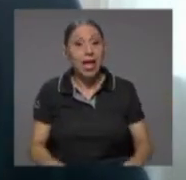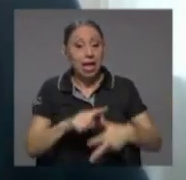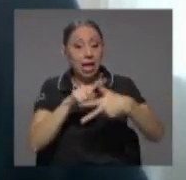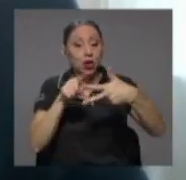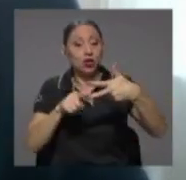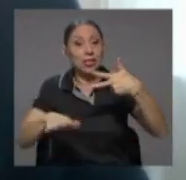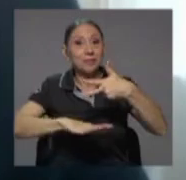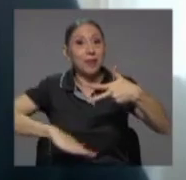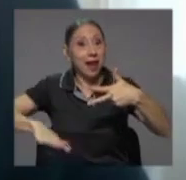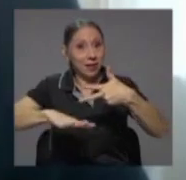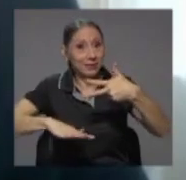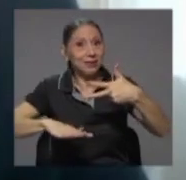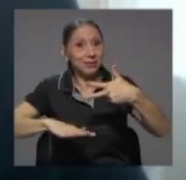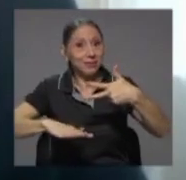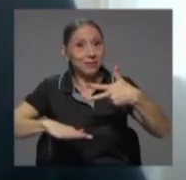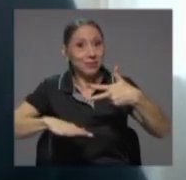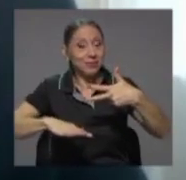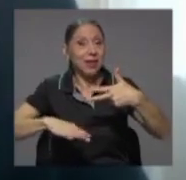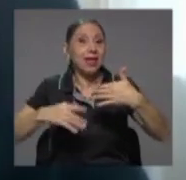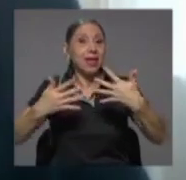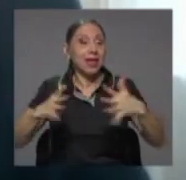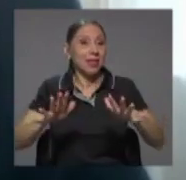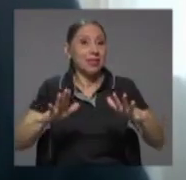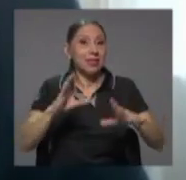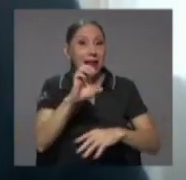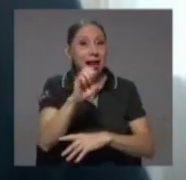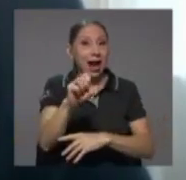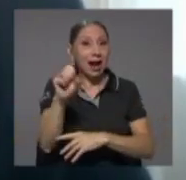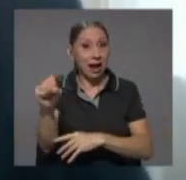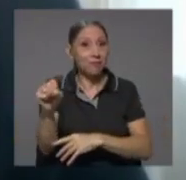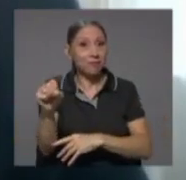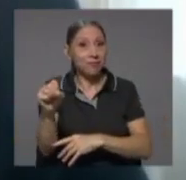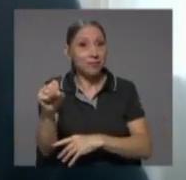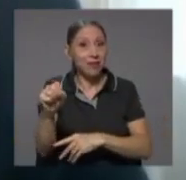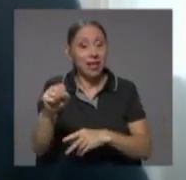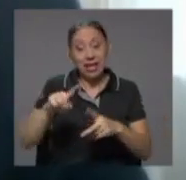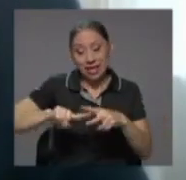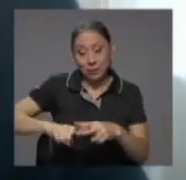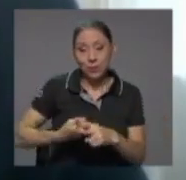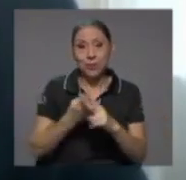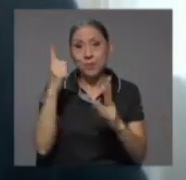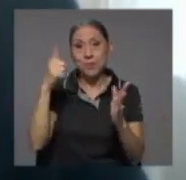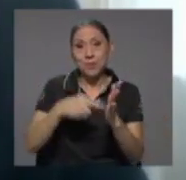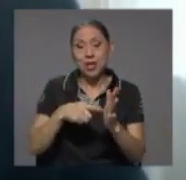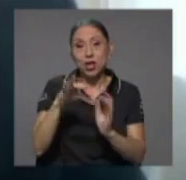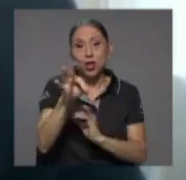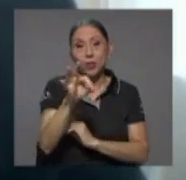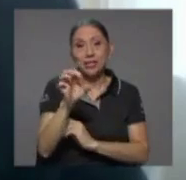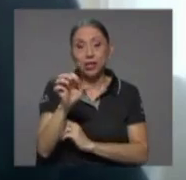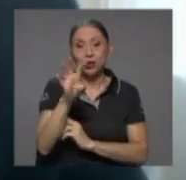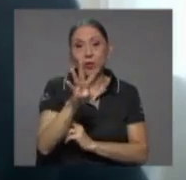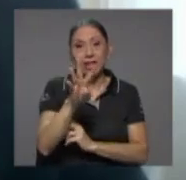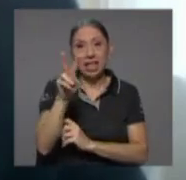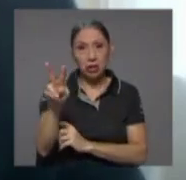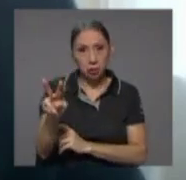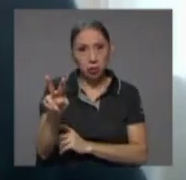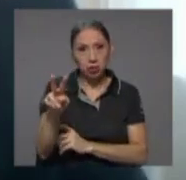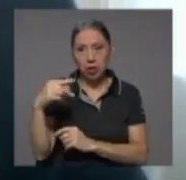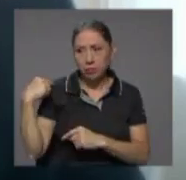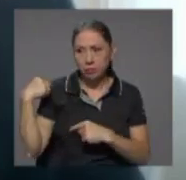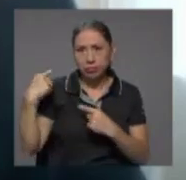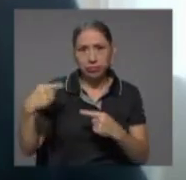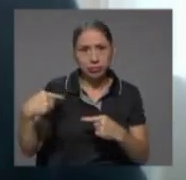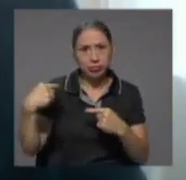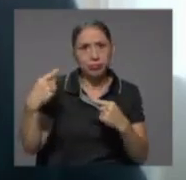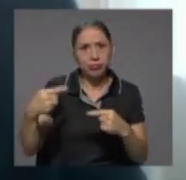salud de la caja que nace desde 1942 y que ha venido sufriendo una serie de ampliaciones muy